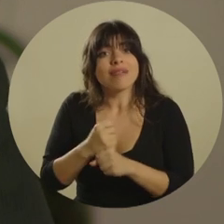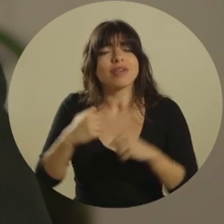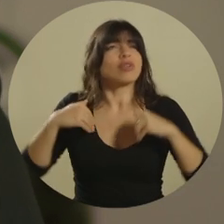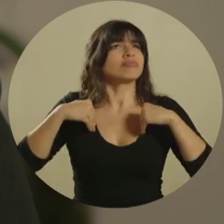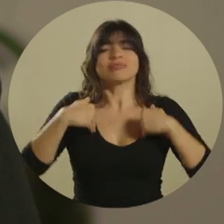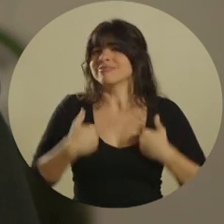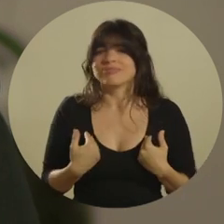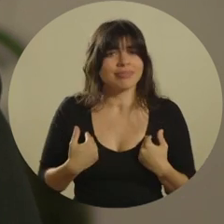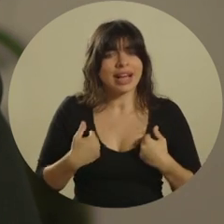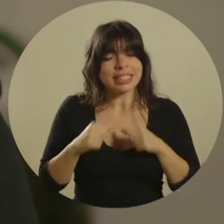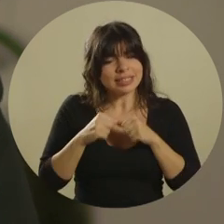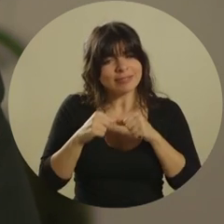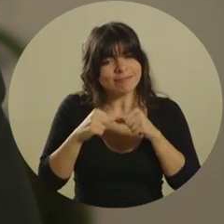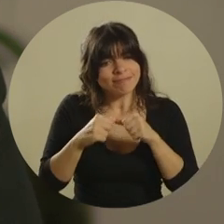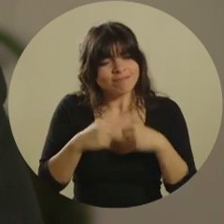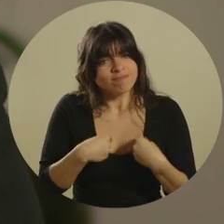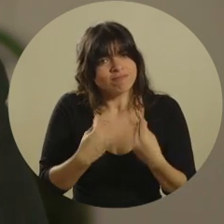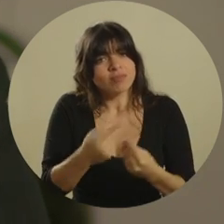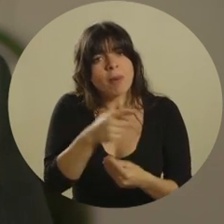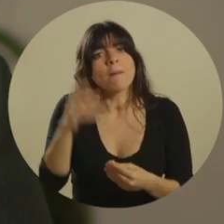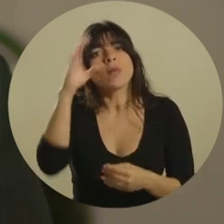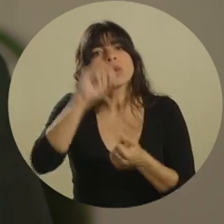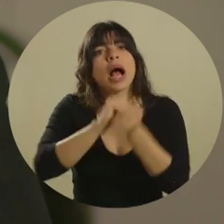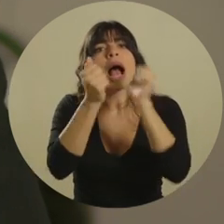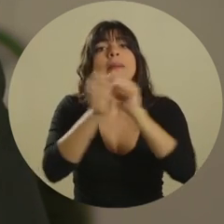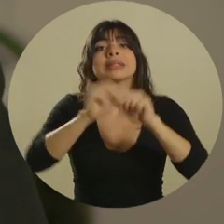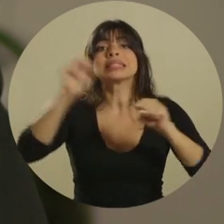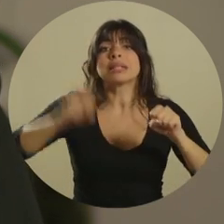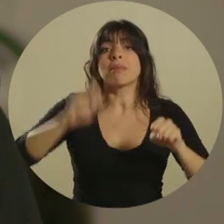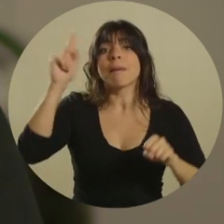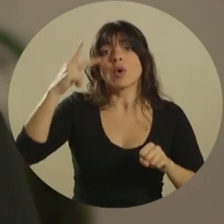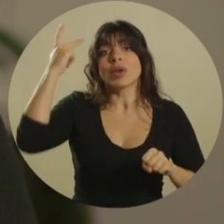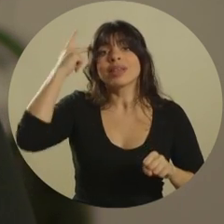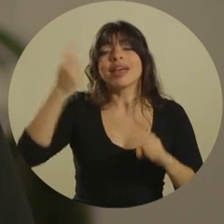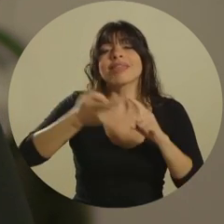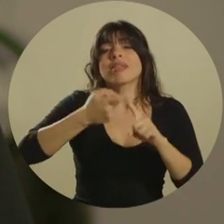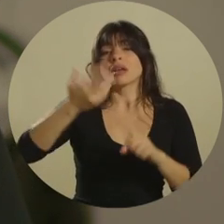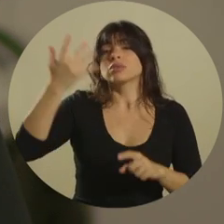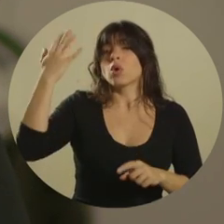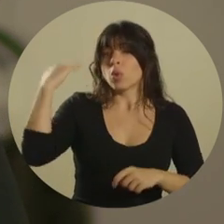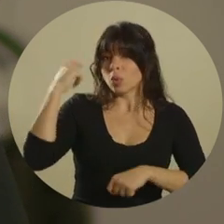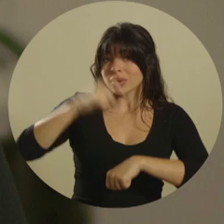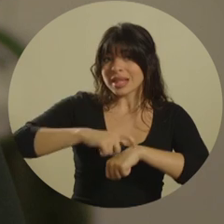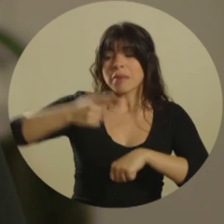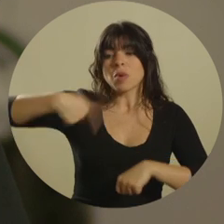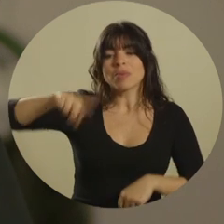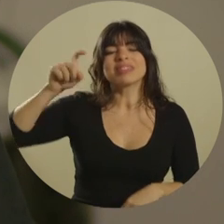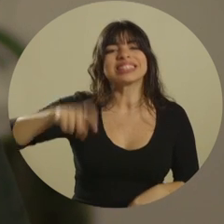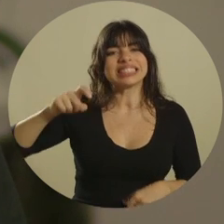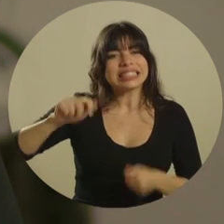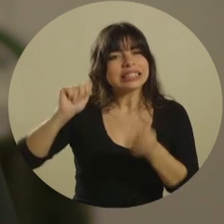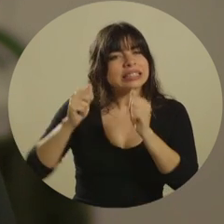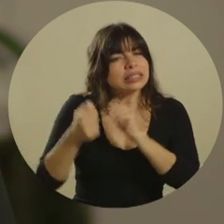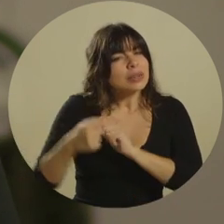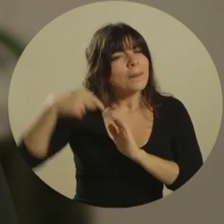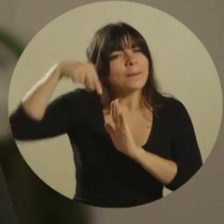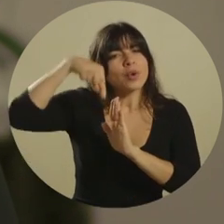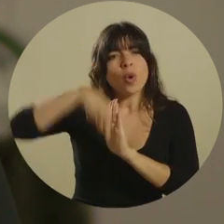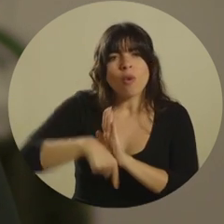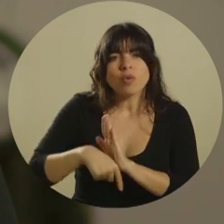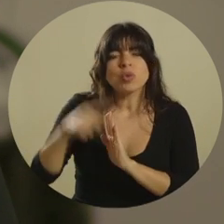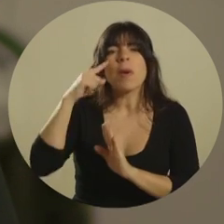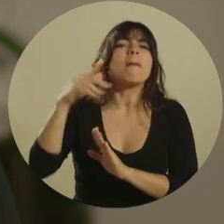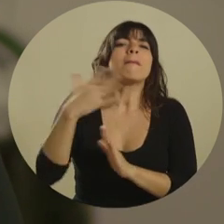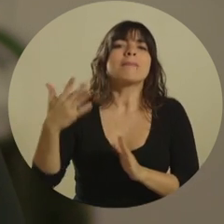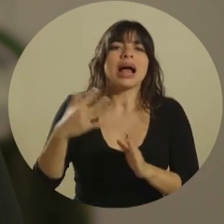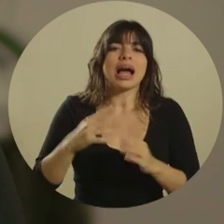incansable para iniciar el cambio de un sistema político que, desde hace tiempo, requiere de reformas profundas